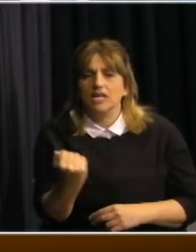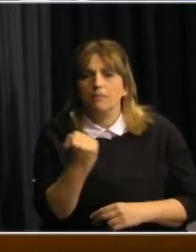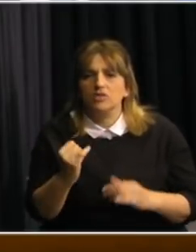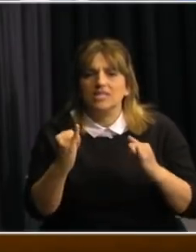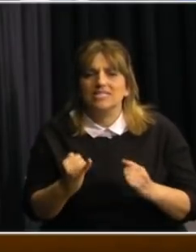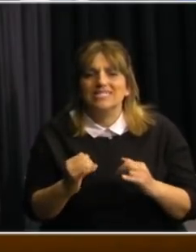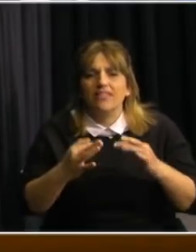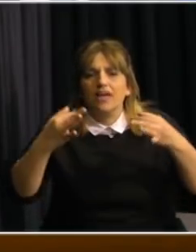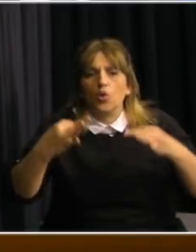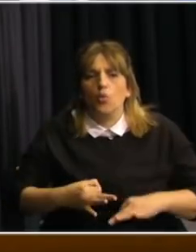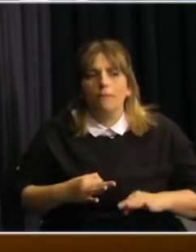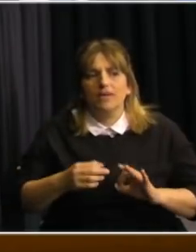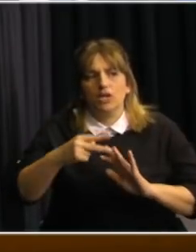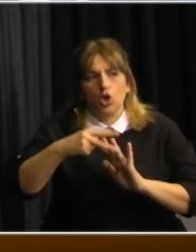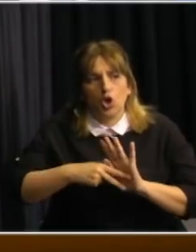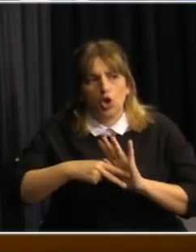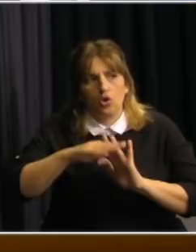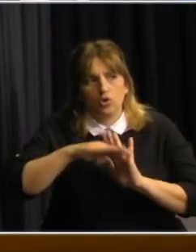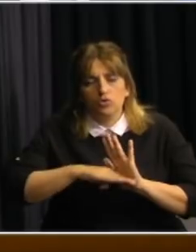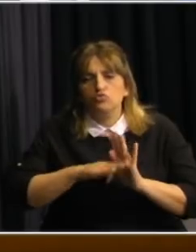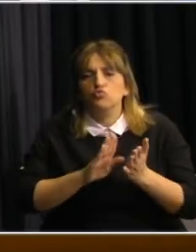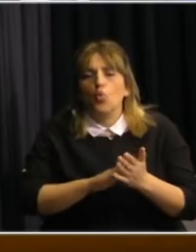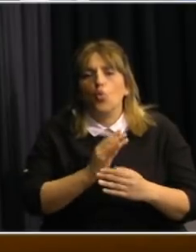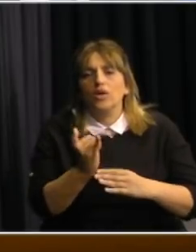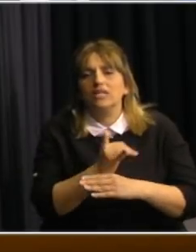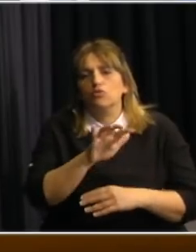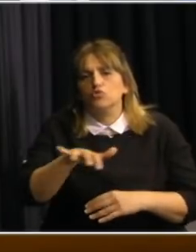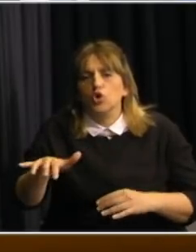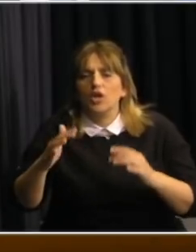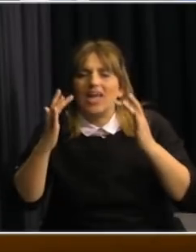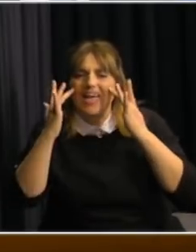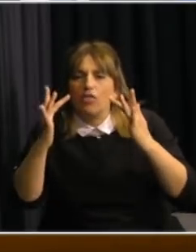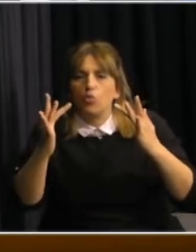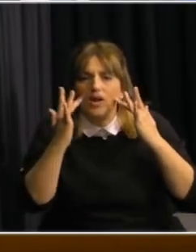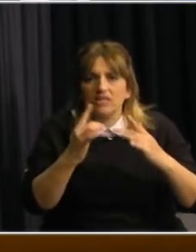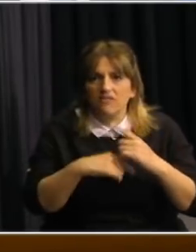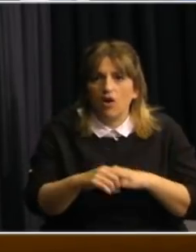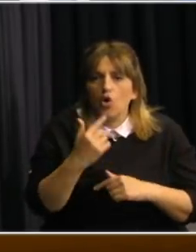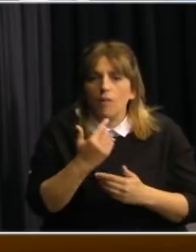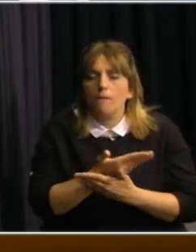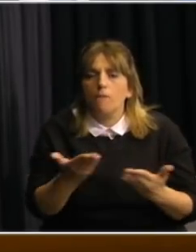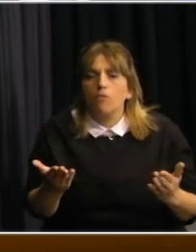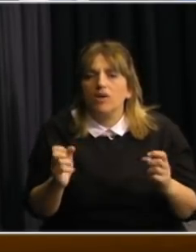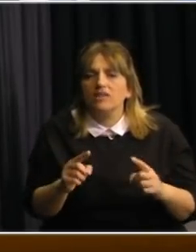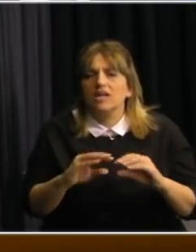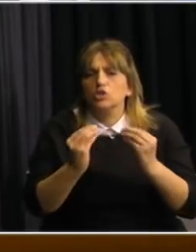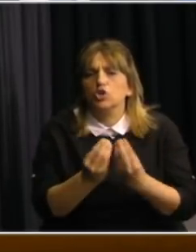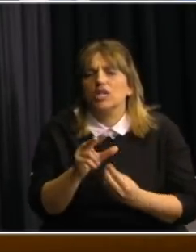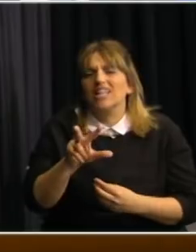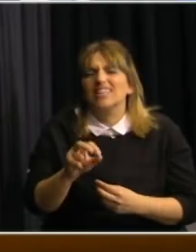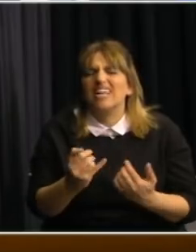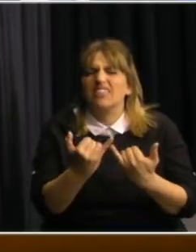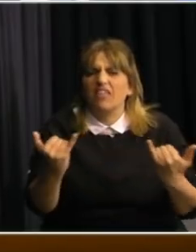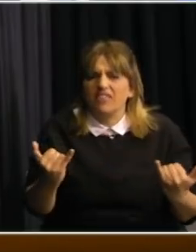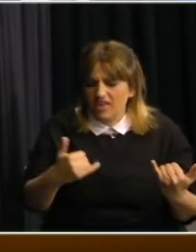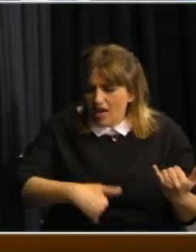los protocolos el protocolo de los centros educativos tal cual está escrito hoy en día hace que de unos 30 días lectivos